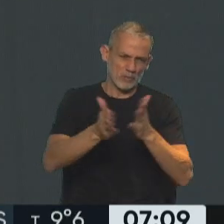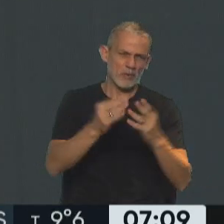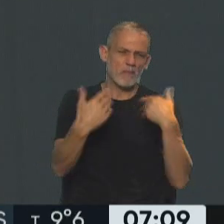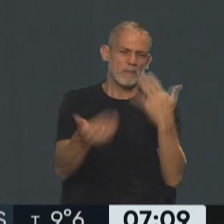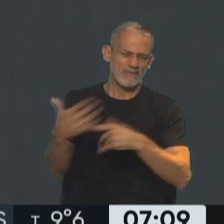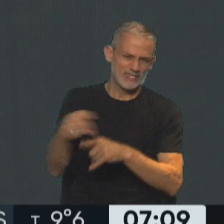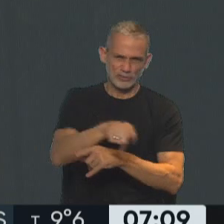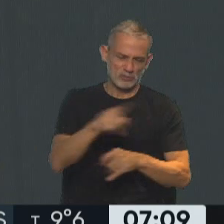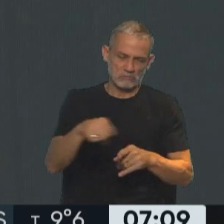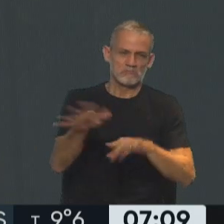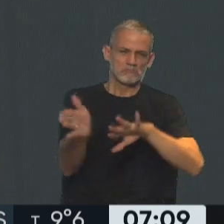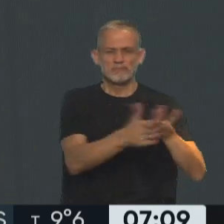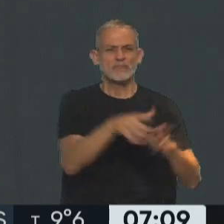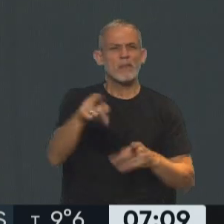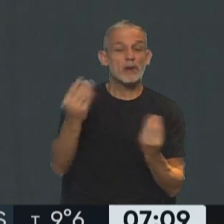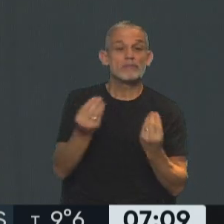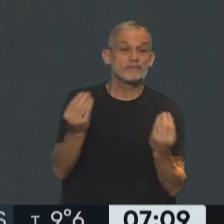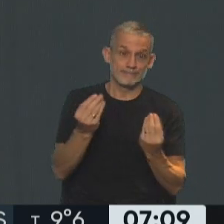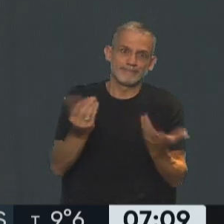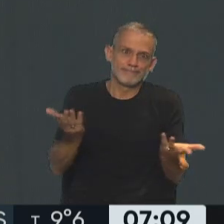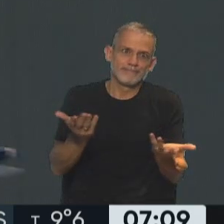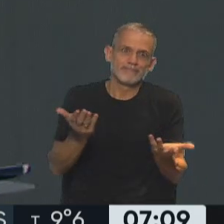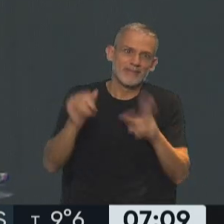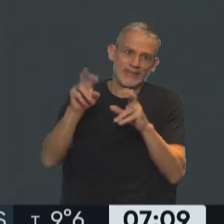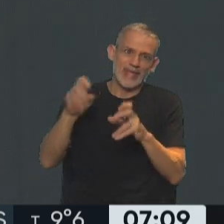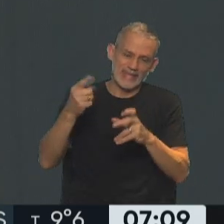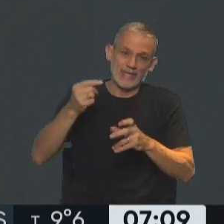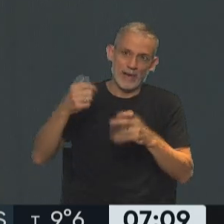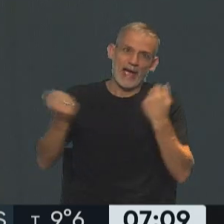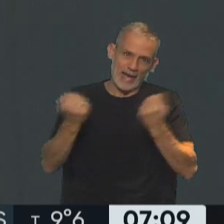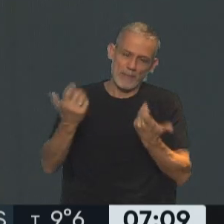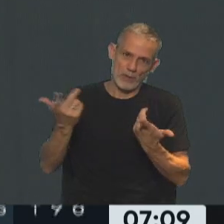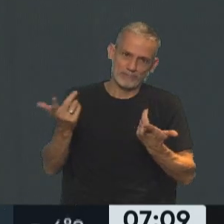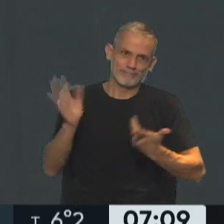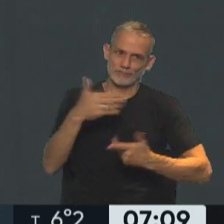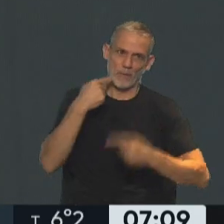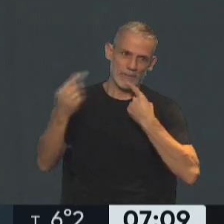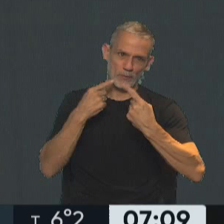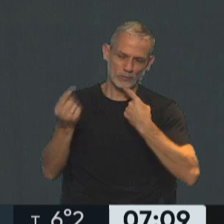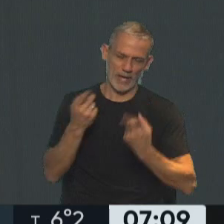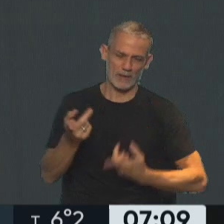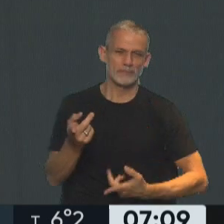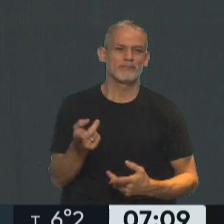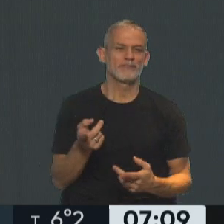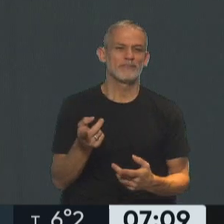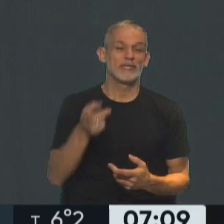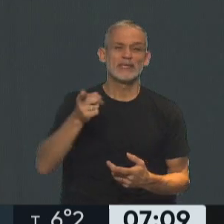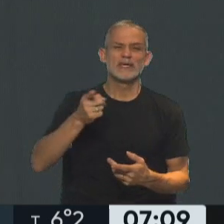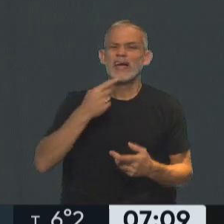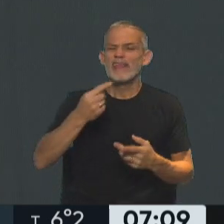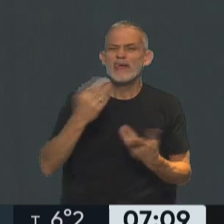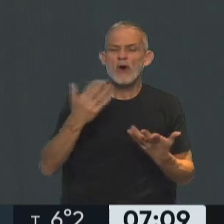sector del agro y sector de la industria, pero lo cierto es que obviamente este tema estuvo sobre la mesa, por más que estaban hablando de otra cosa. ¿Qué